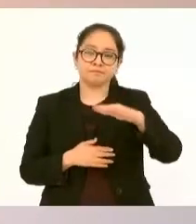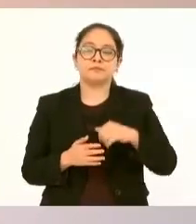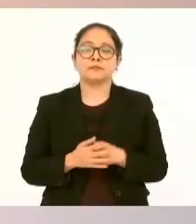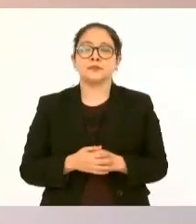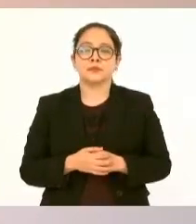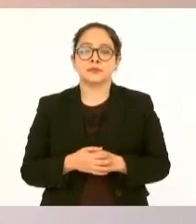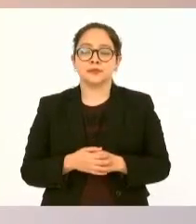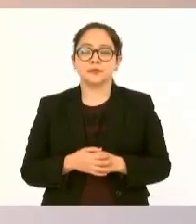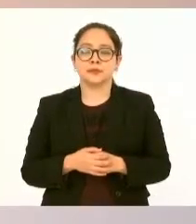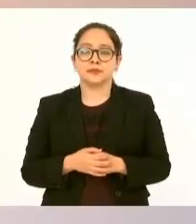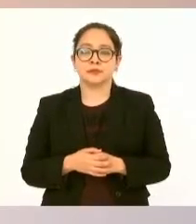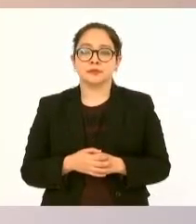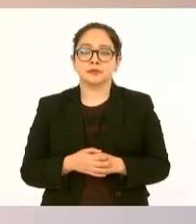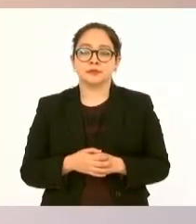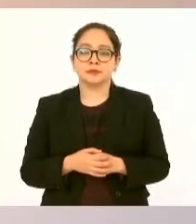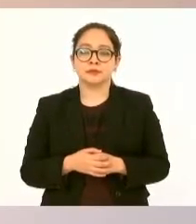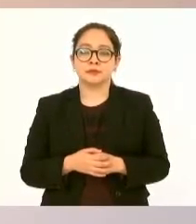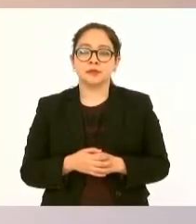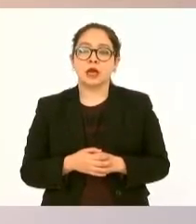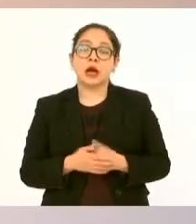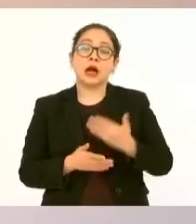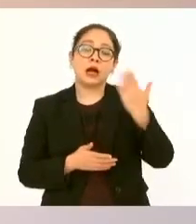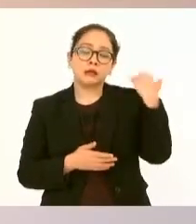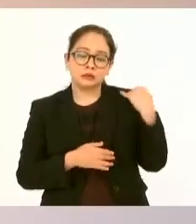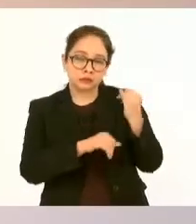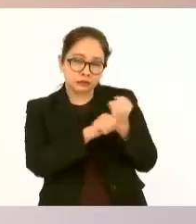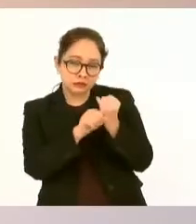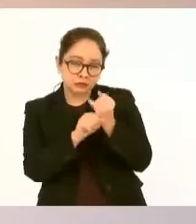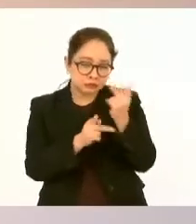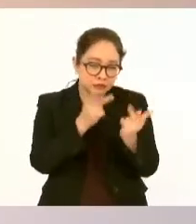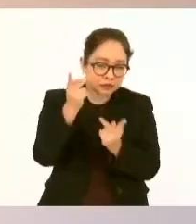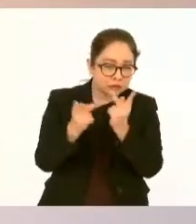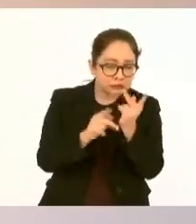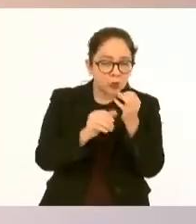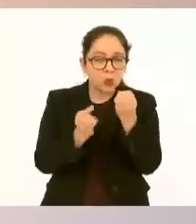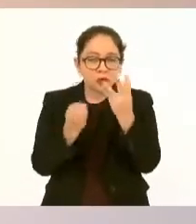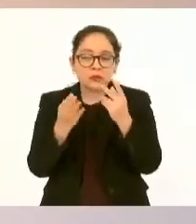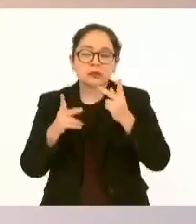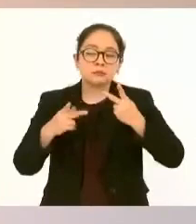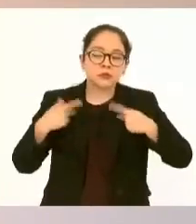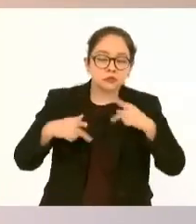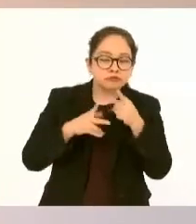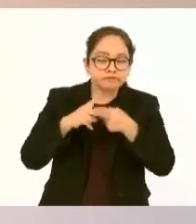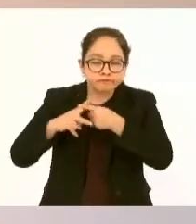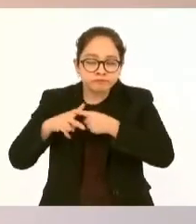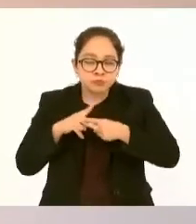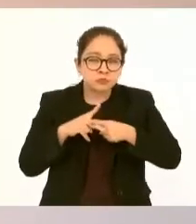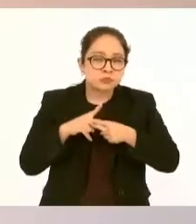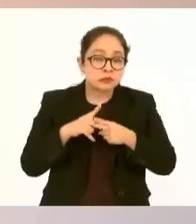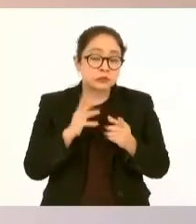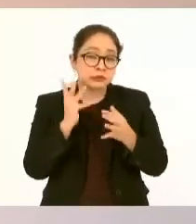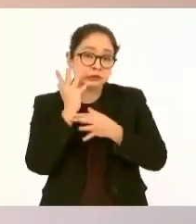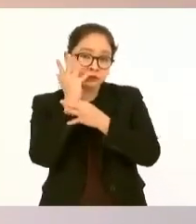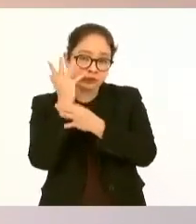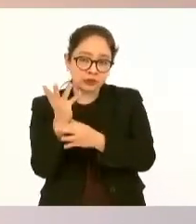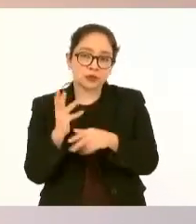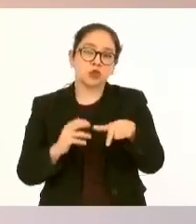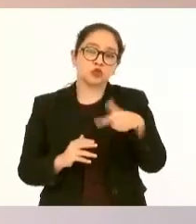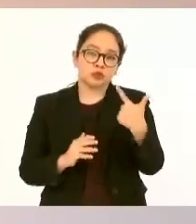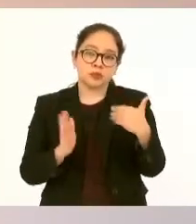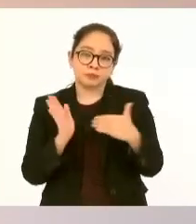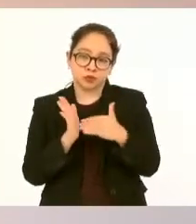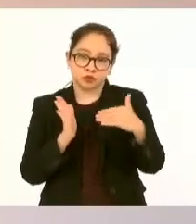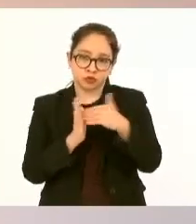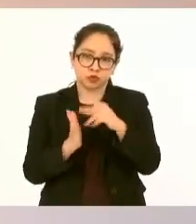Y, según el censo, hay dos millones doscientas cincuenta y un